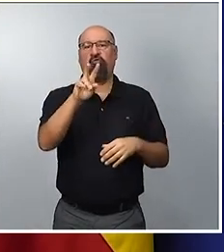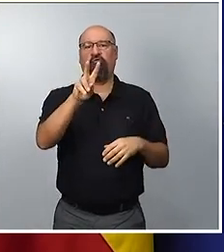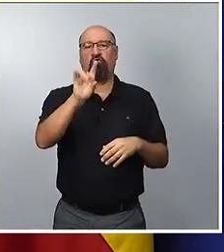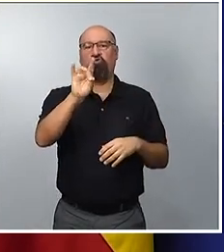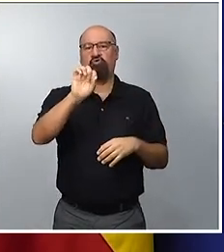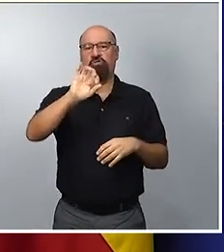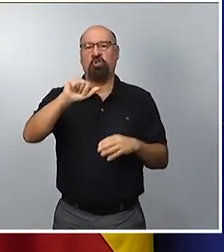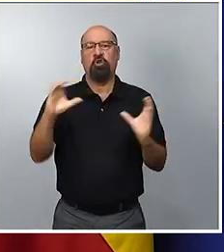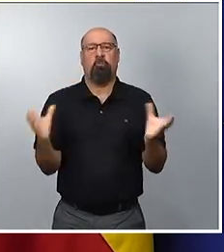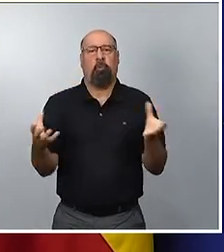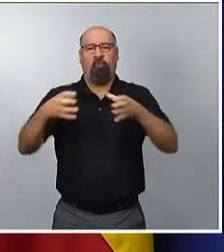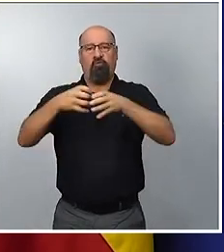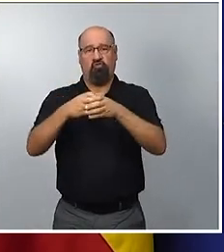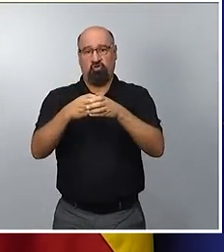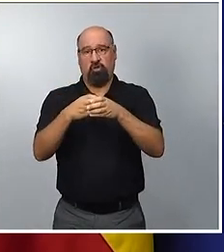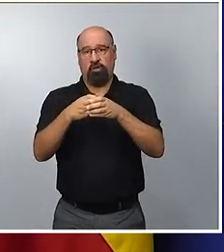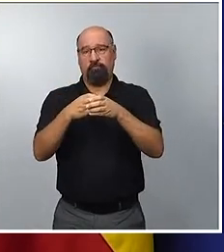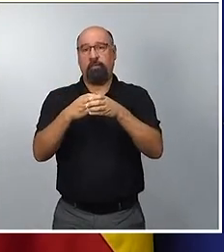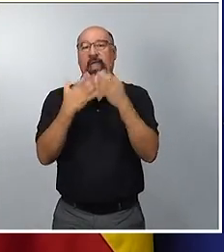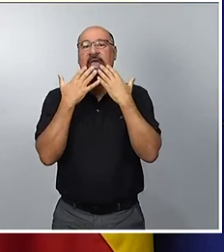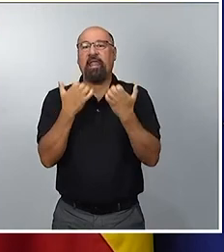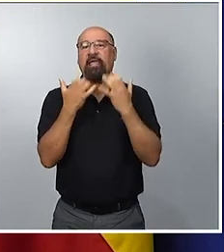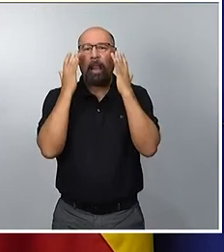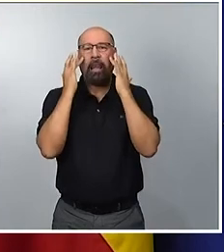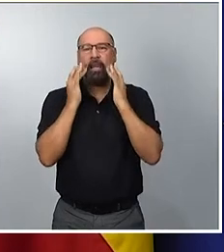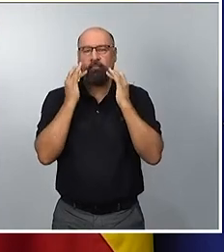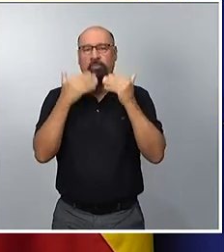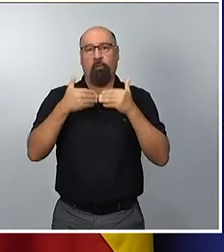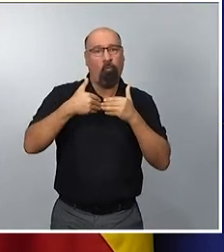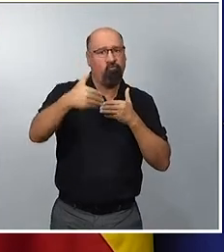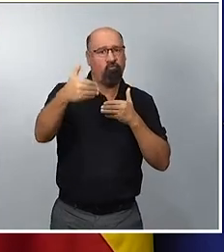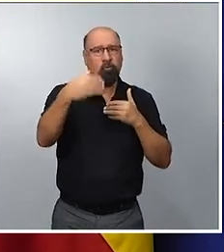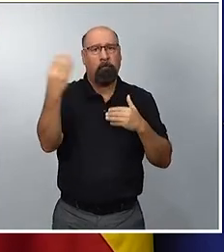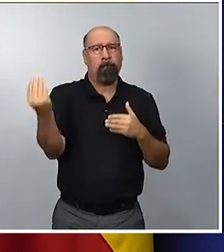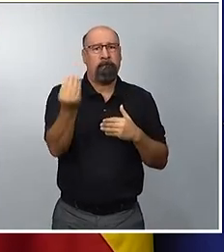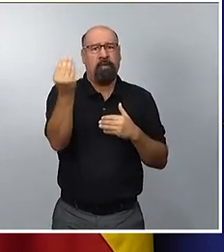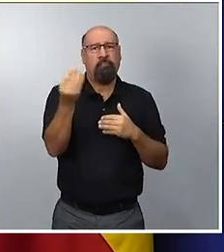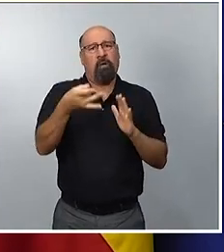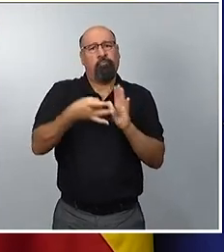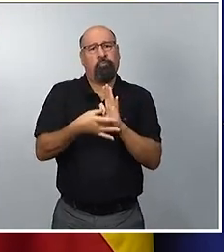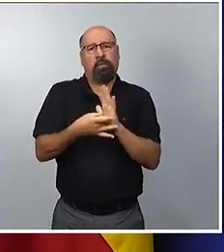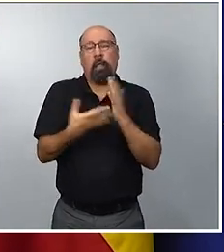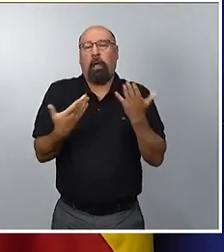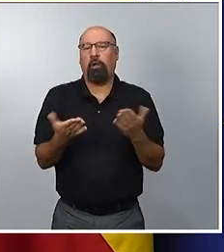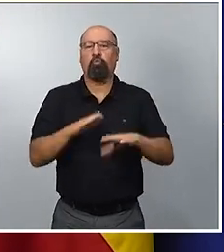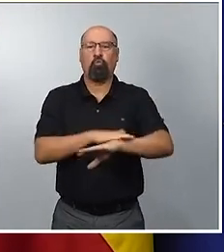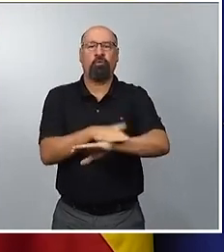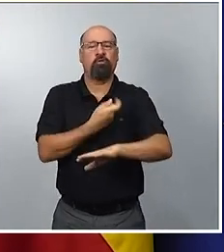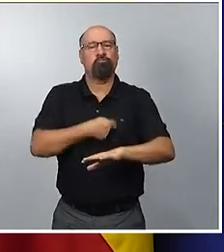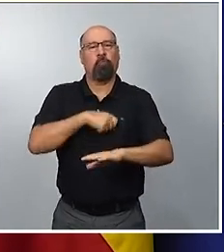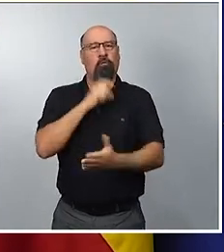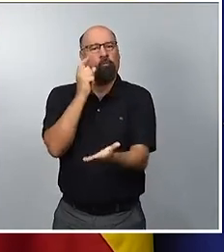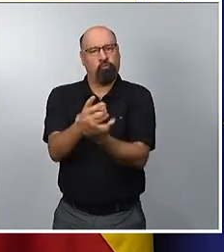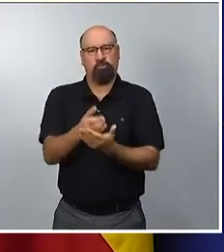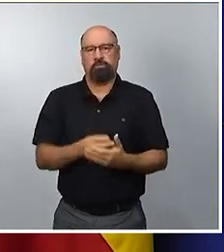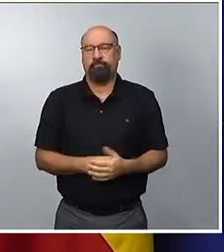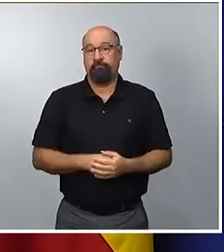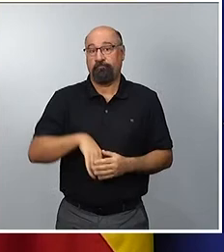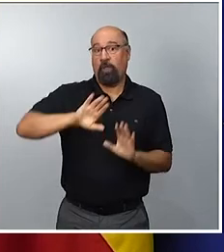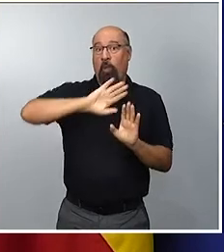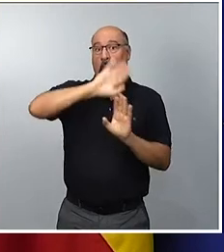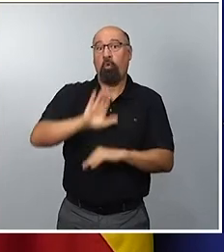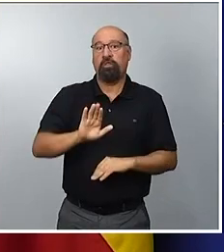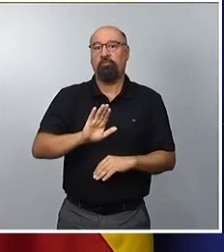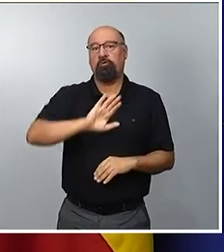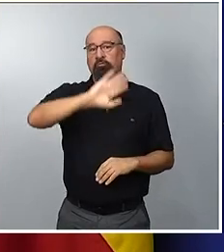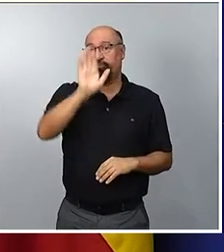que posibilitaría el futuro de las energías en el mundo y por la que ha apostado el Gobierno. Por último, mencionarles también